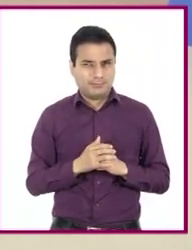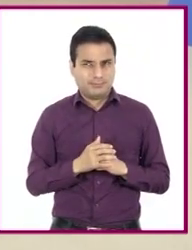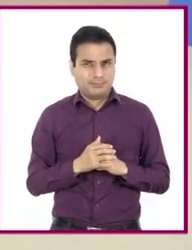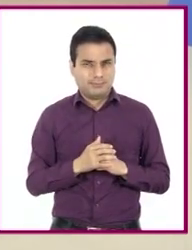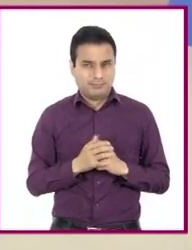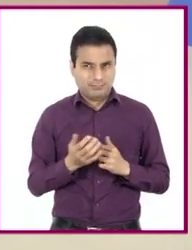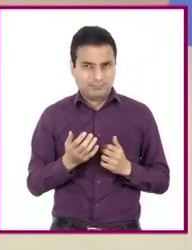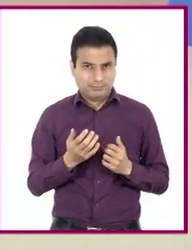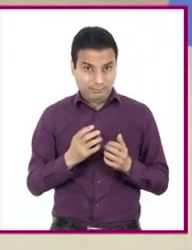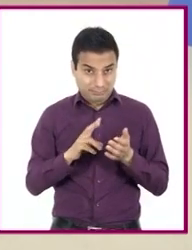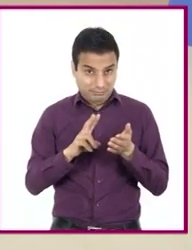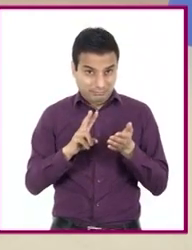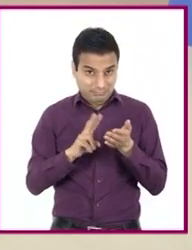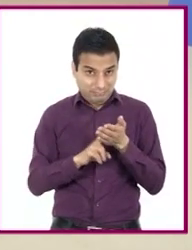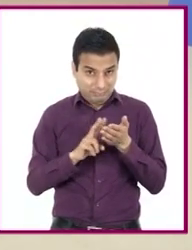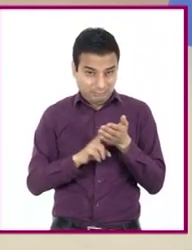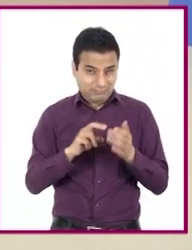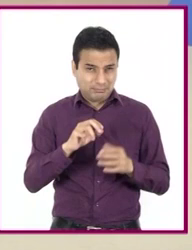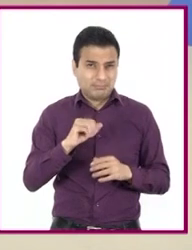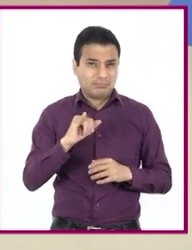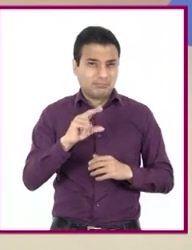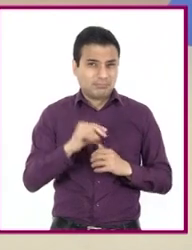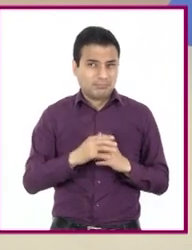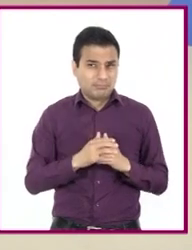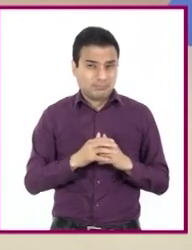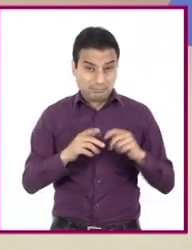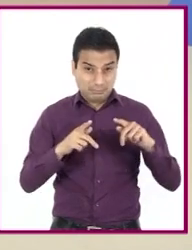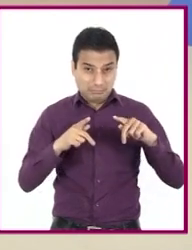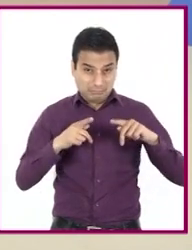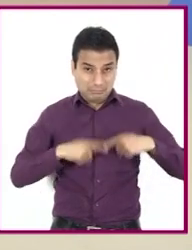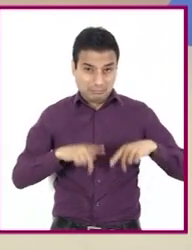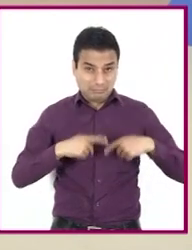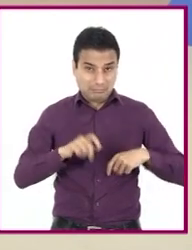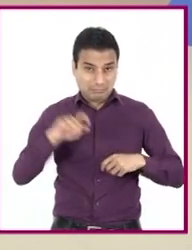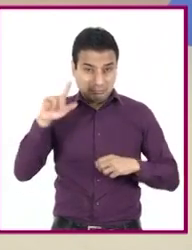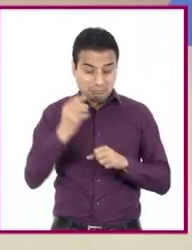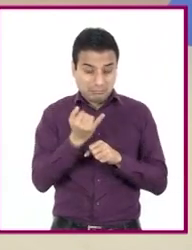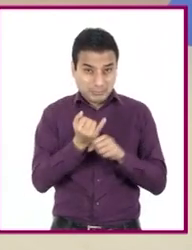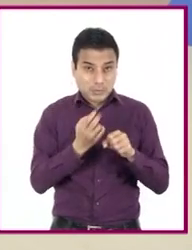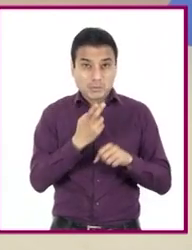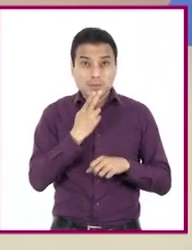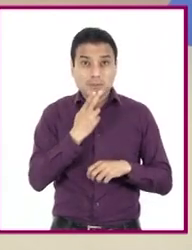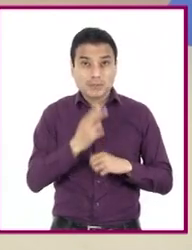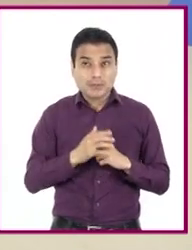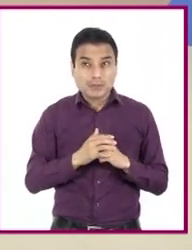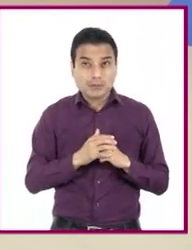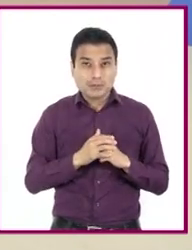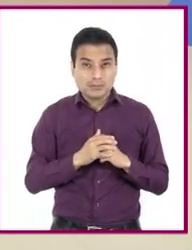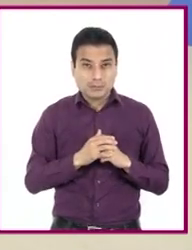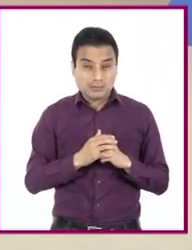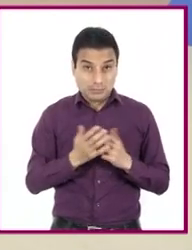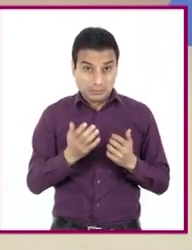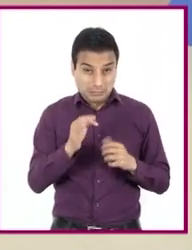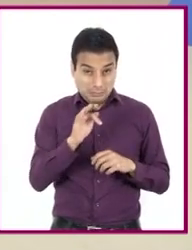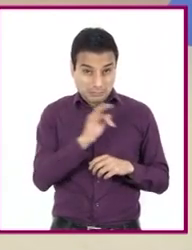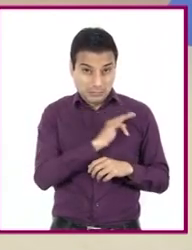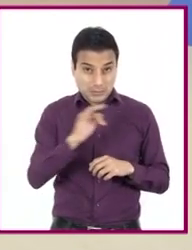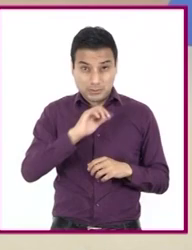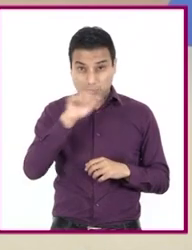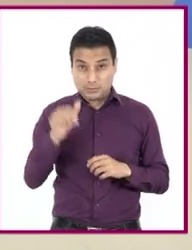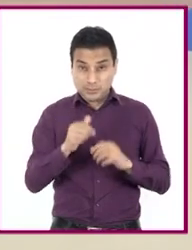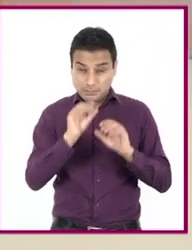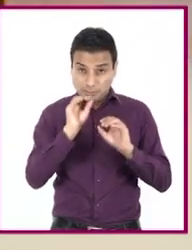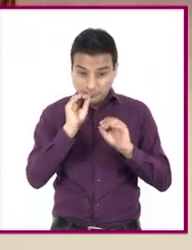poco son válidas? ¿Las usan las y los investigadores? ¿Se pueden consultar para elaborar textos como las monografías?